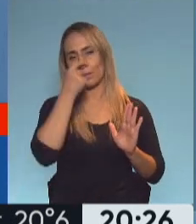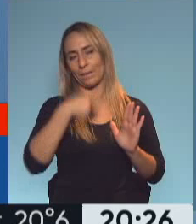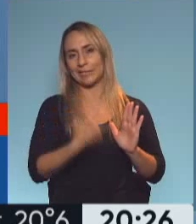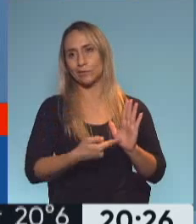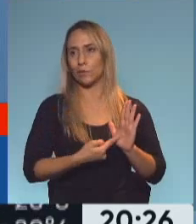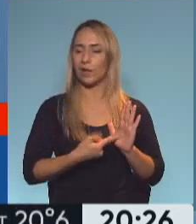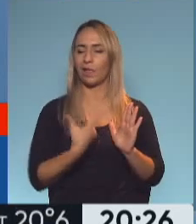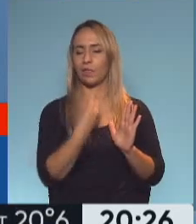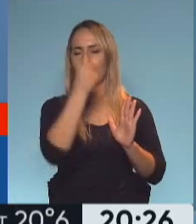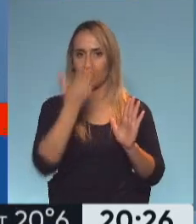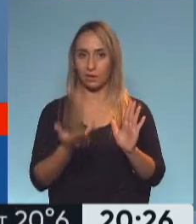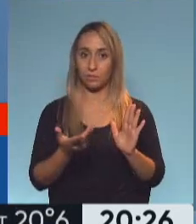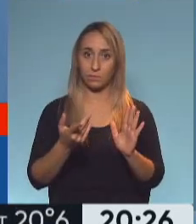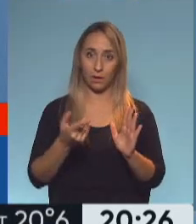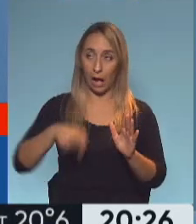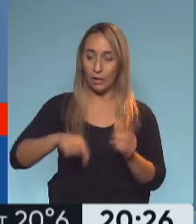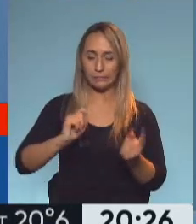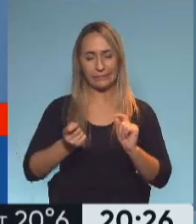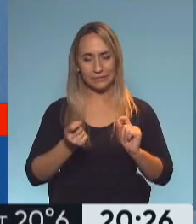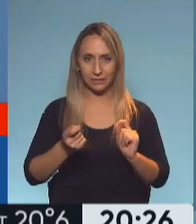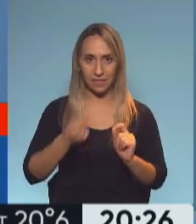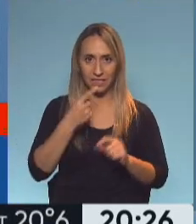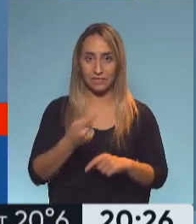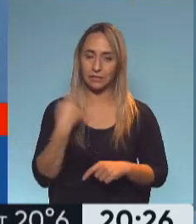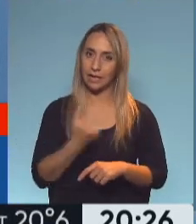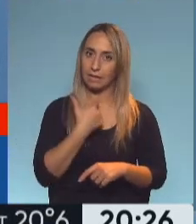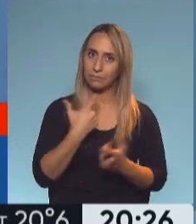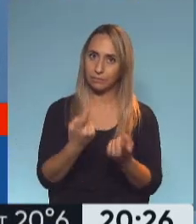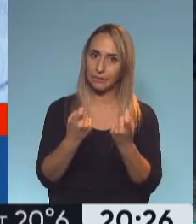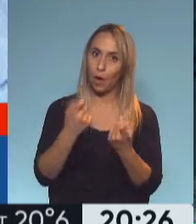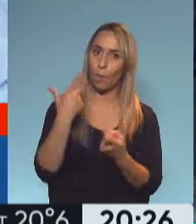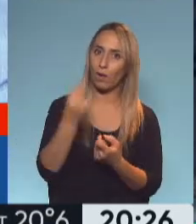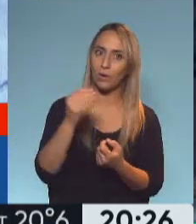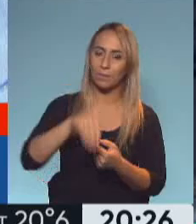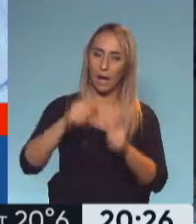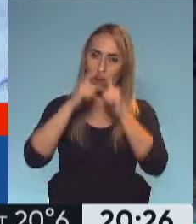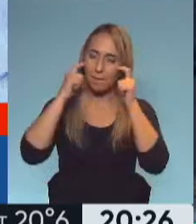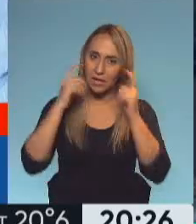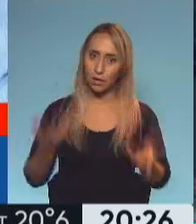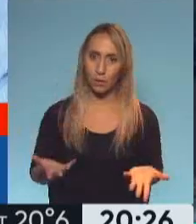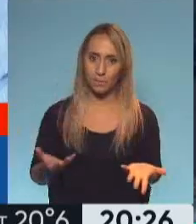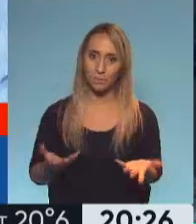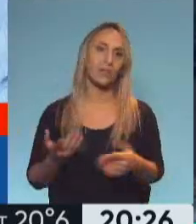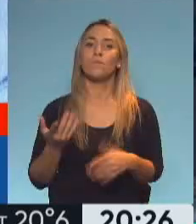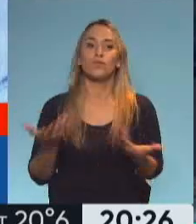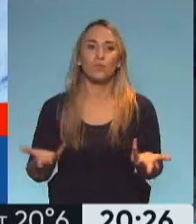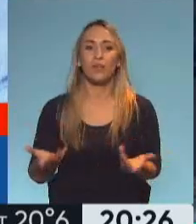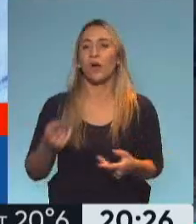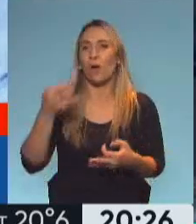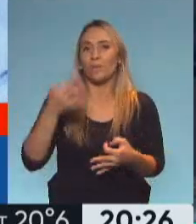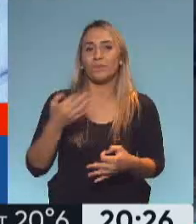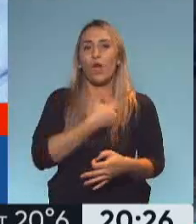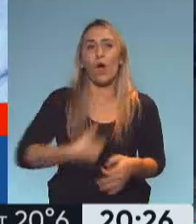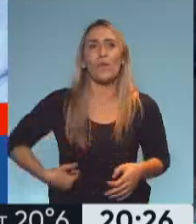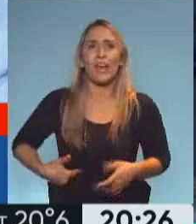que van desde el uso del barrijo hasta preocuparse por conseguir vacunas. ¿Qué gobierno quisiera que le vaya mal en la economía? No, por eso, que seríamos muy,